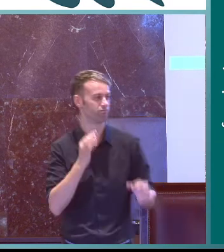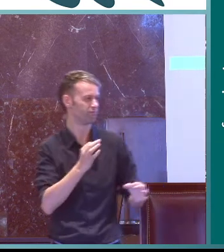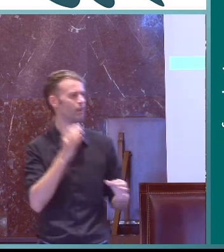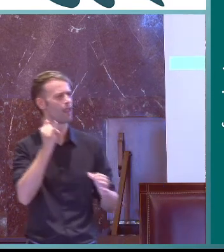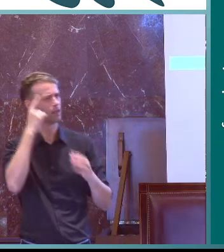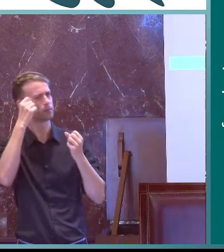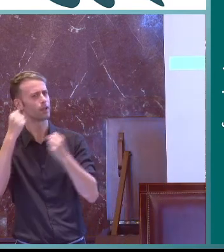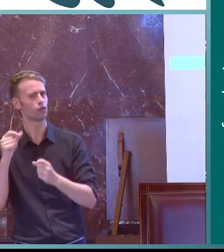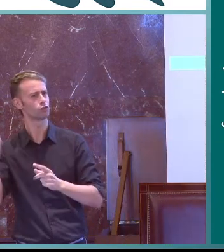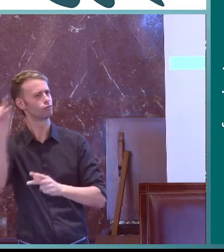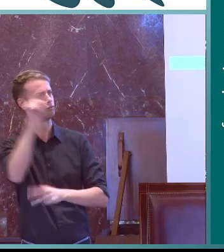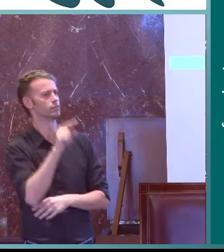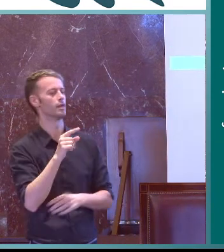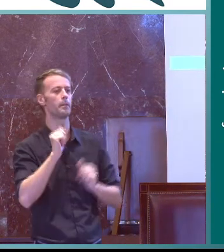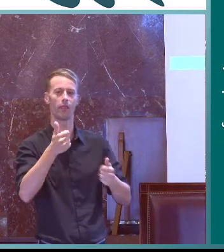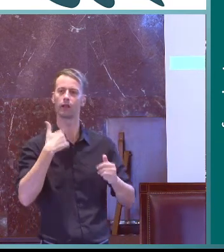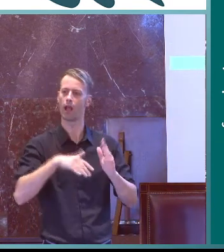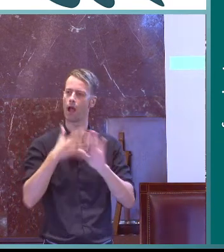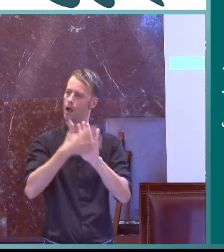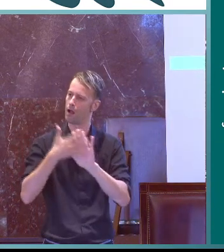es un poco fuerte pero bueno es así